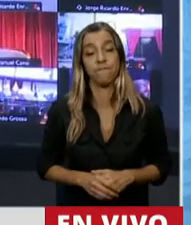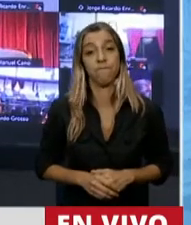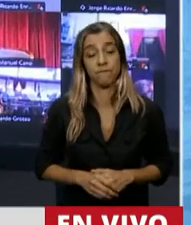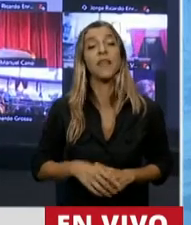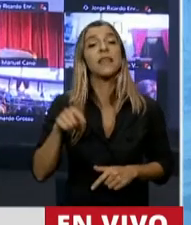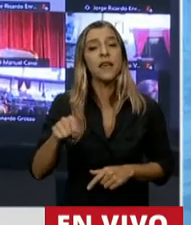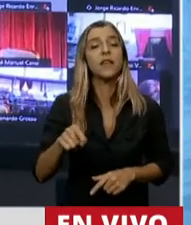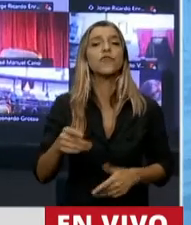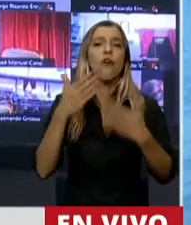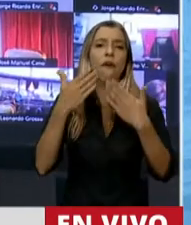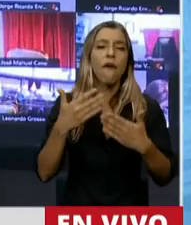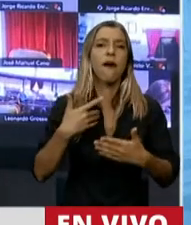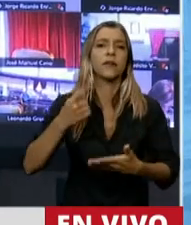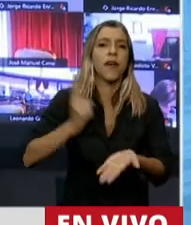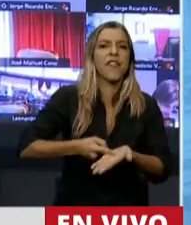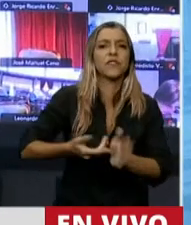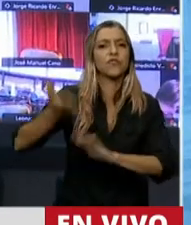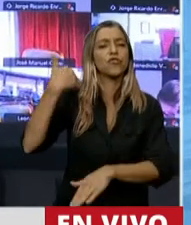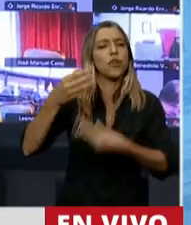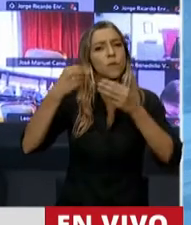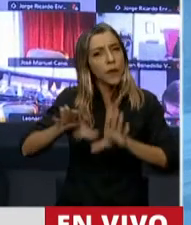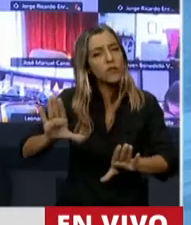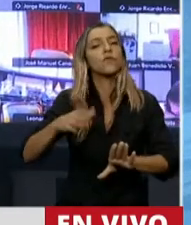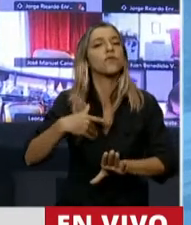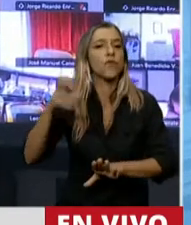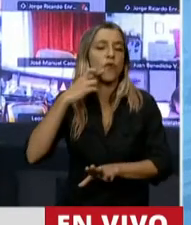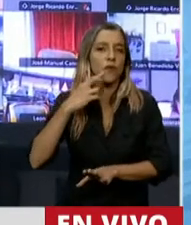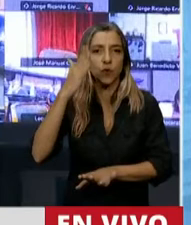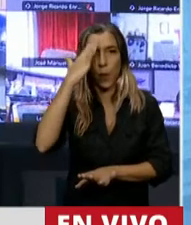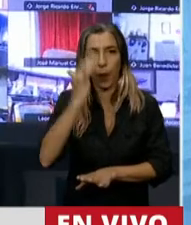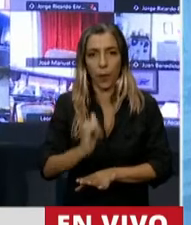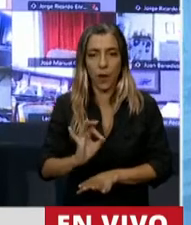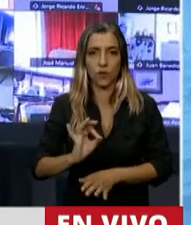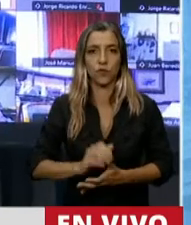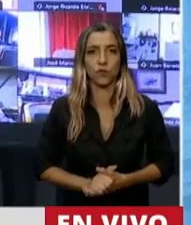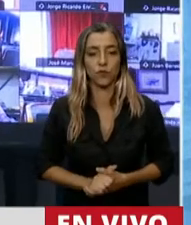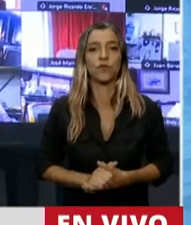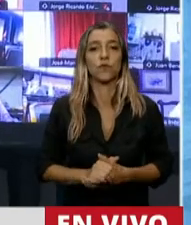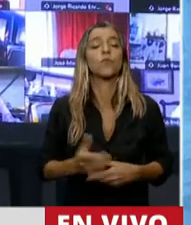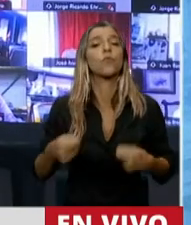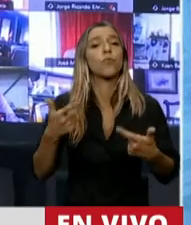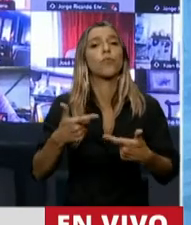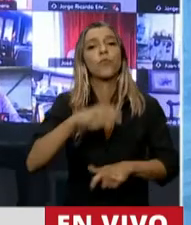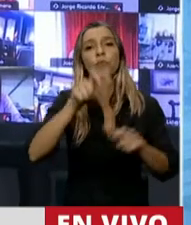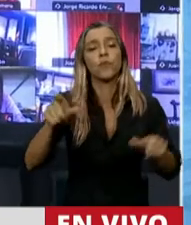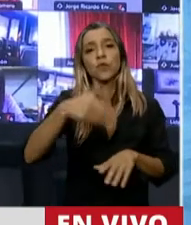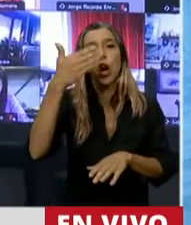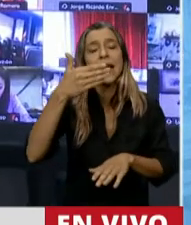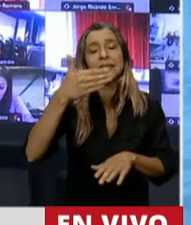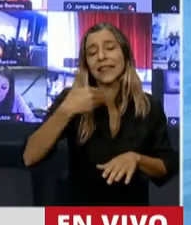es que pudimos, todos los argentinos que tuvieron, lamentablemente, el virus